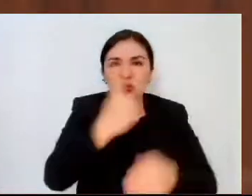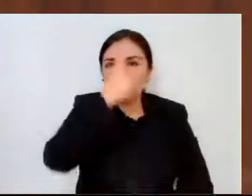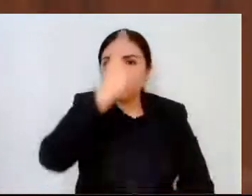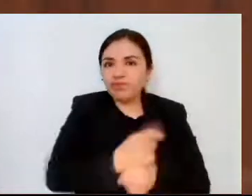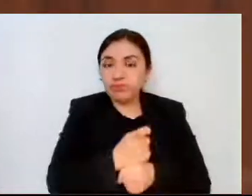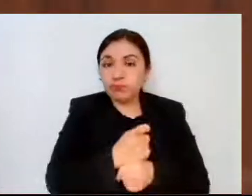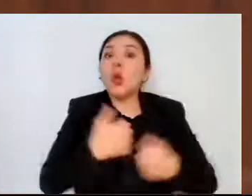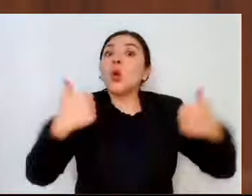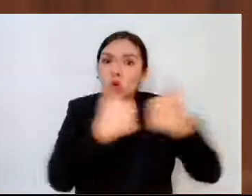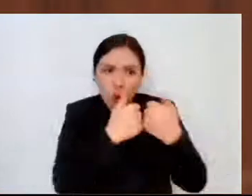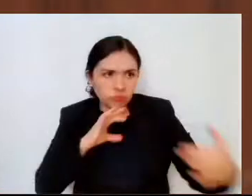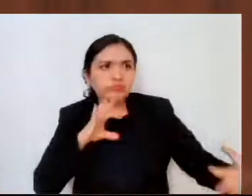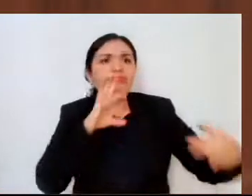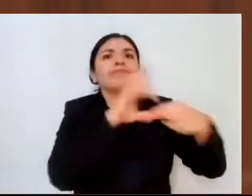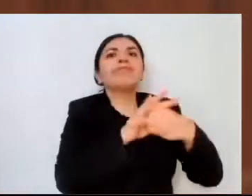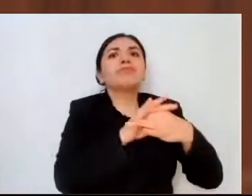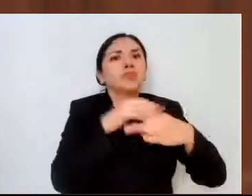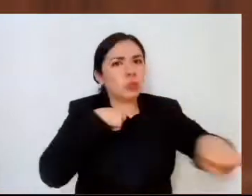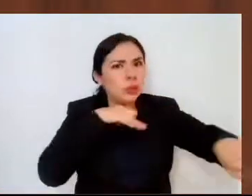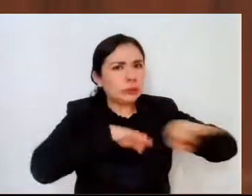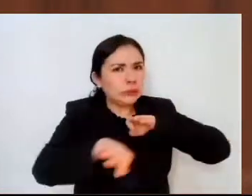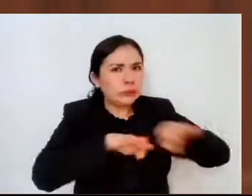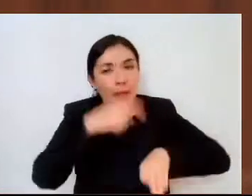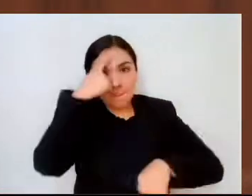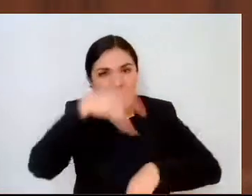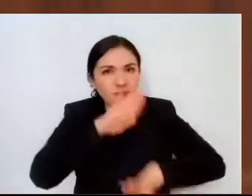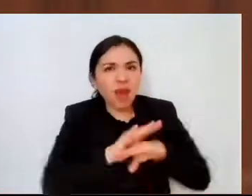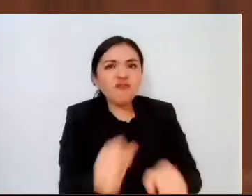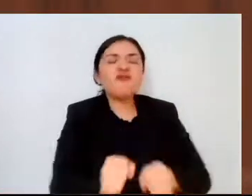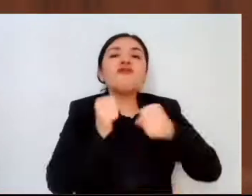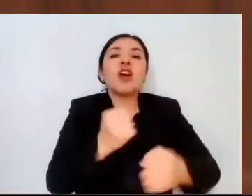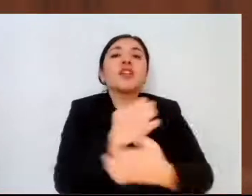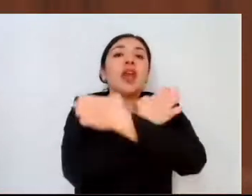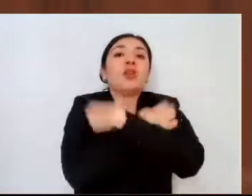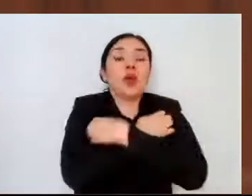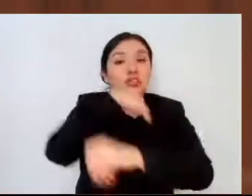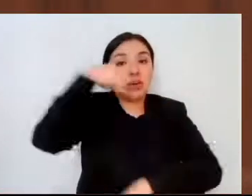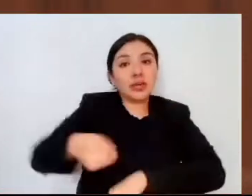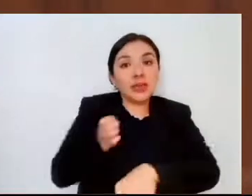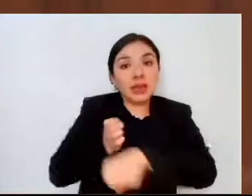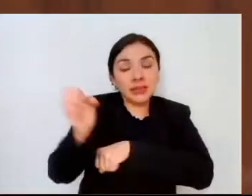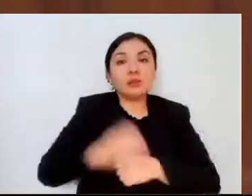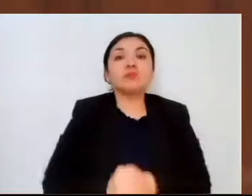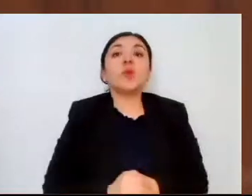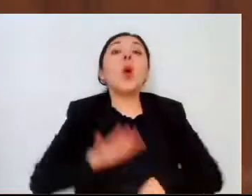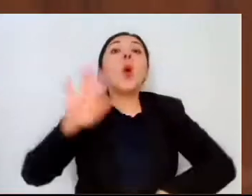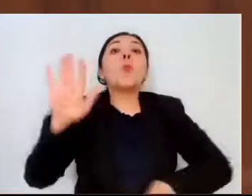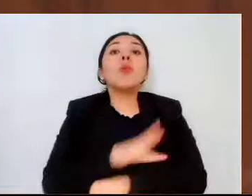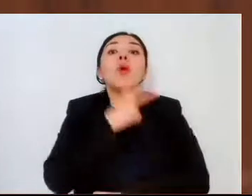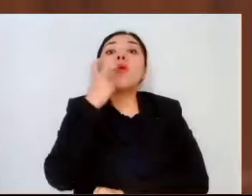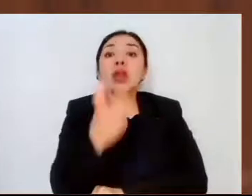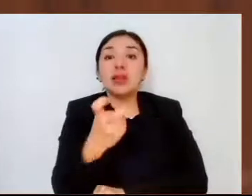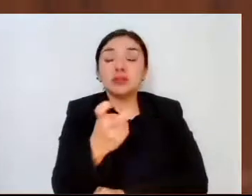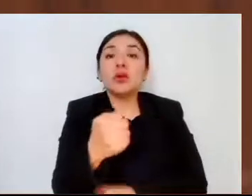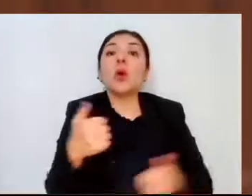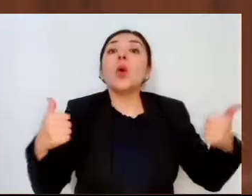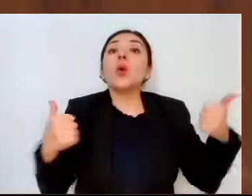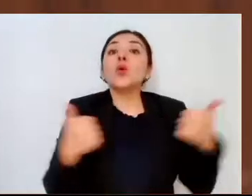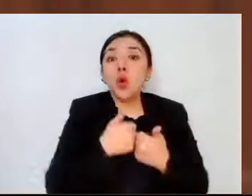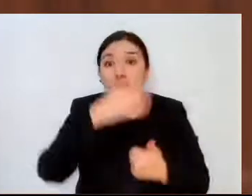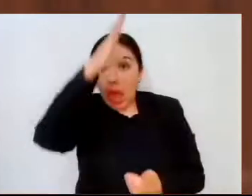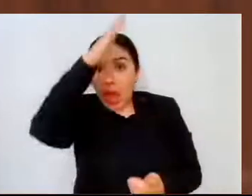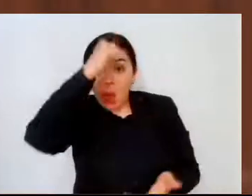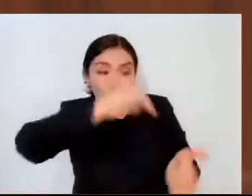trabajamos de la mano para fortalecer la educación en la entidad. Por ello, con el Acuerdo